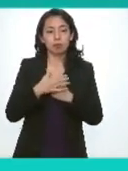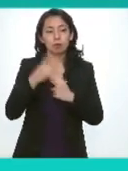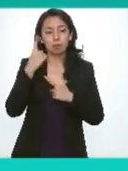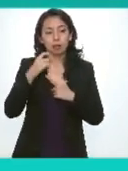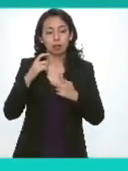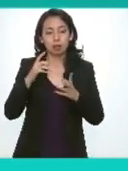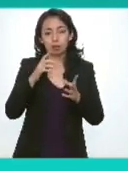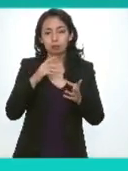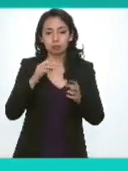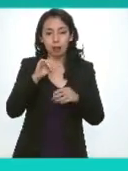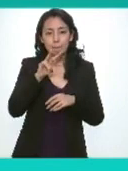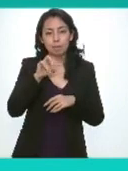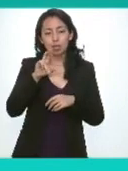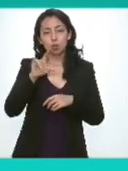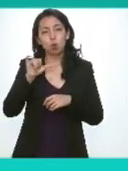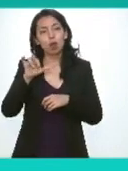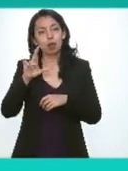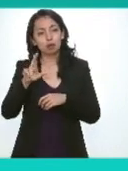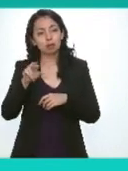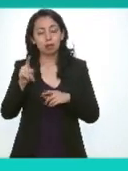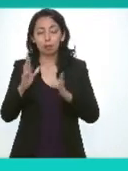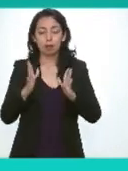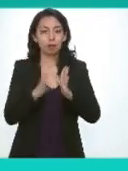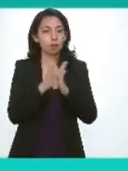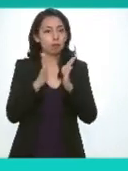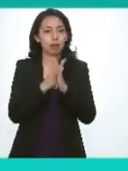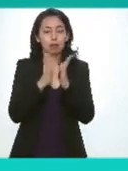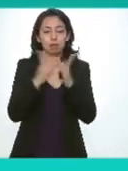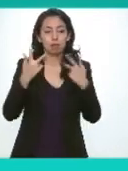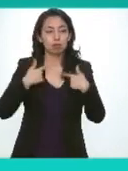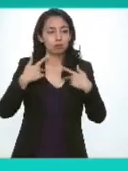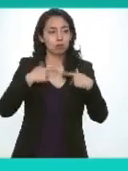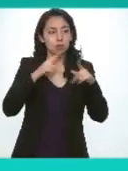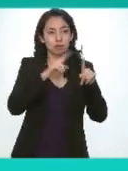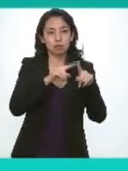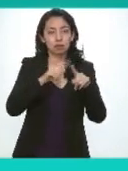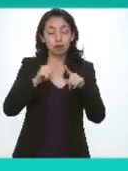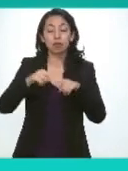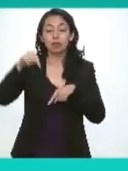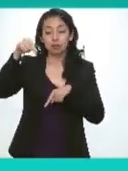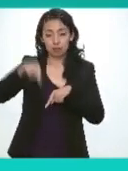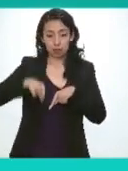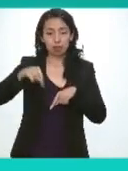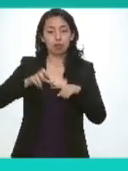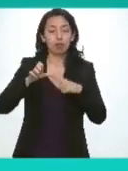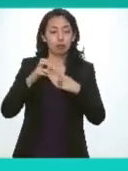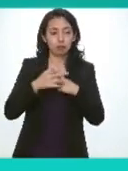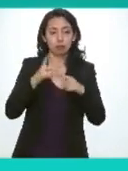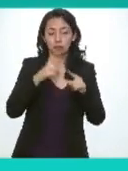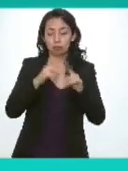en donde participaron diversos integrantes de esta comisión